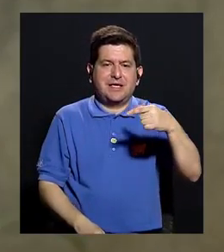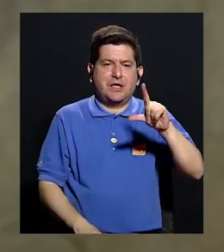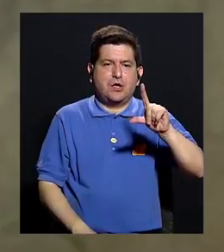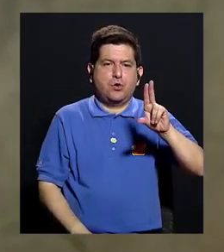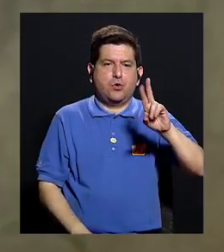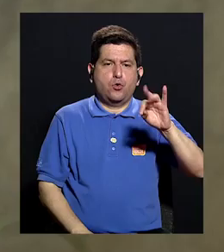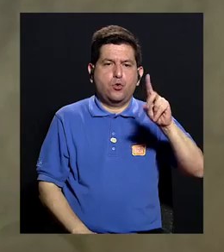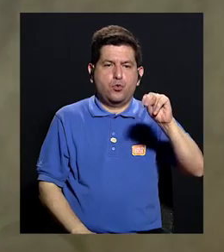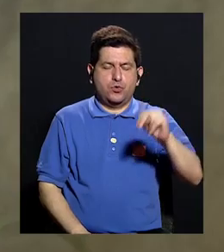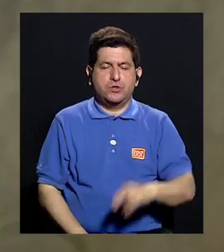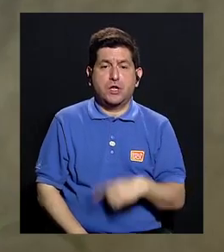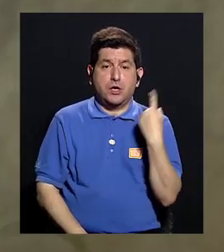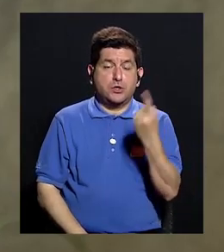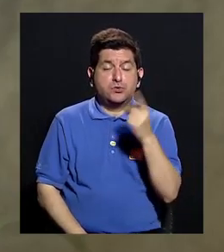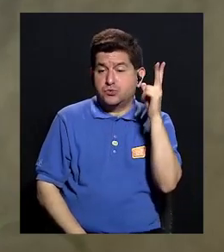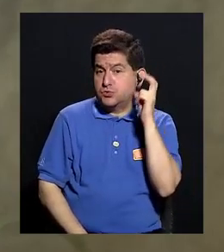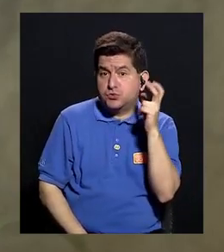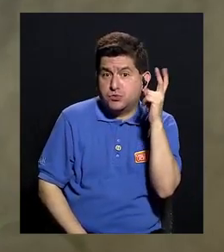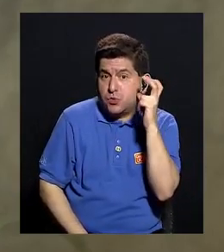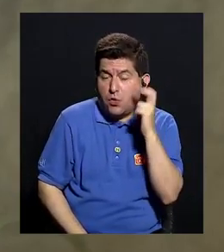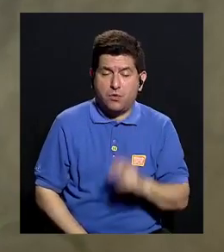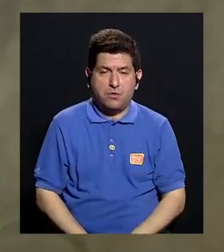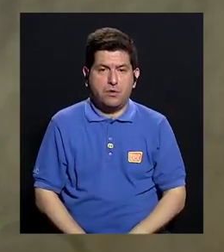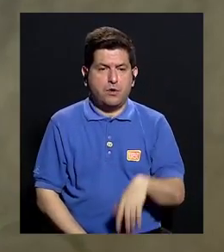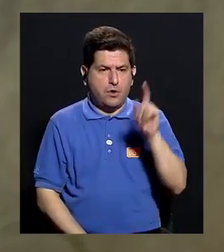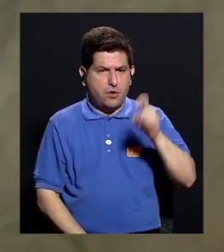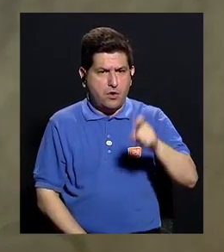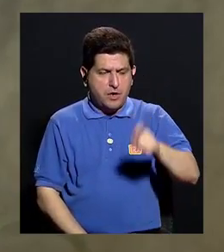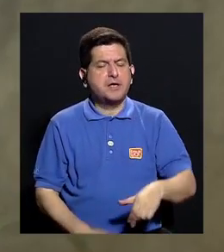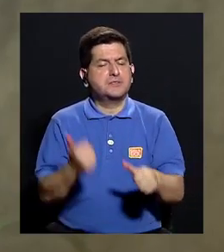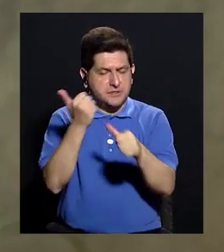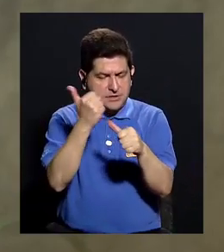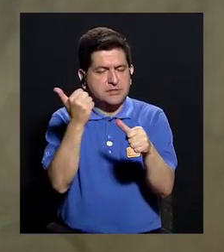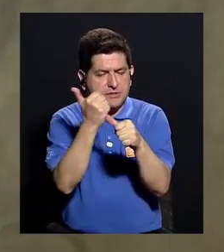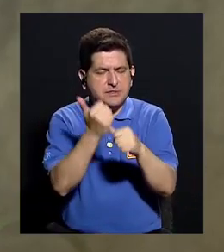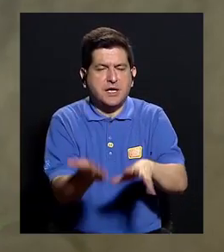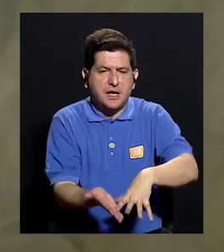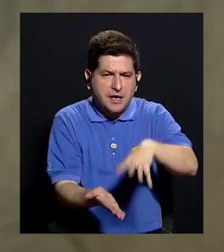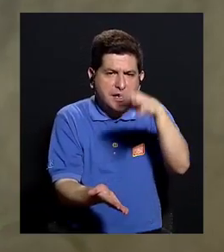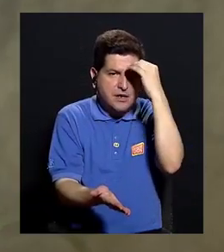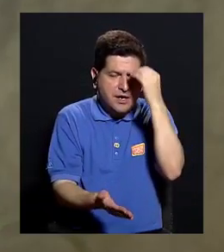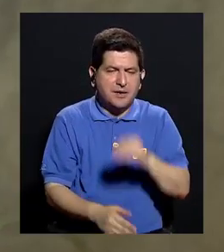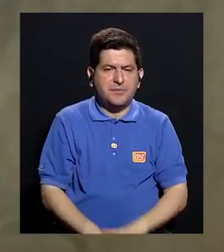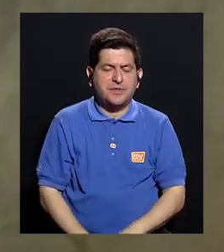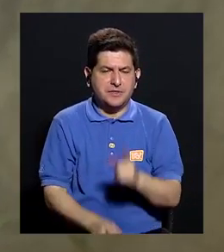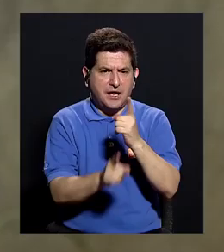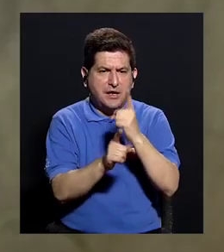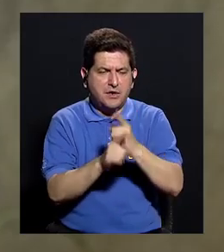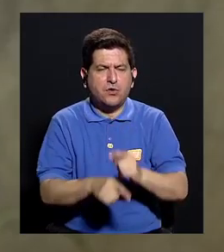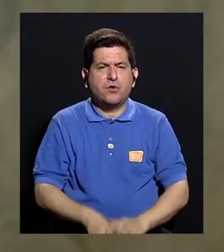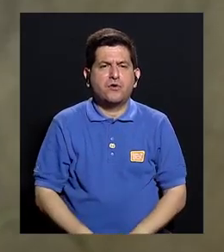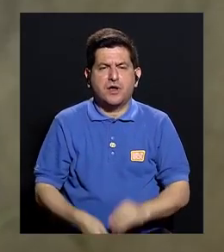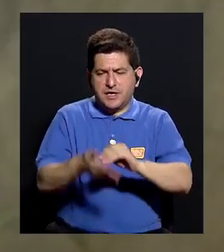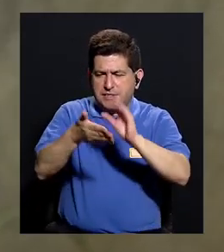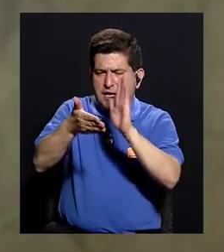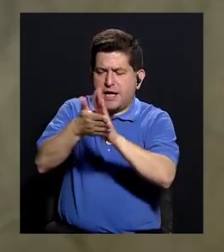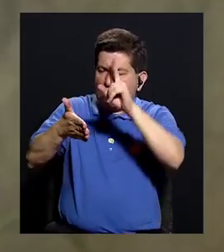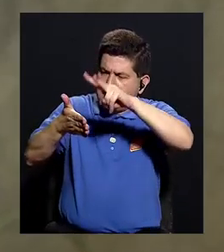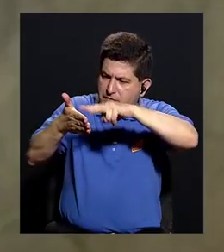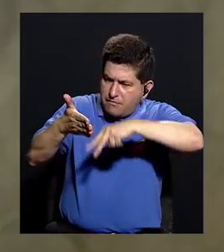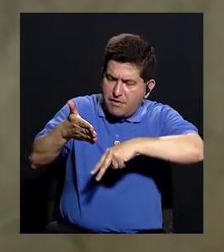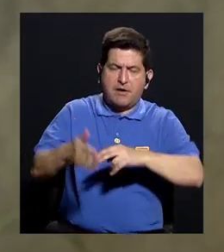simplemente de lo que leemos, escuchamos, que sea una base informativa, pero sí asesorarnos para poder aprender a la lectura adecuada de etiquetas